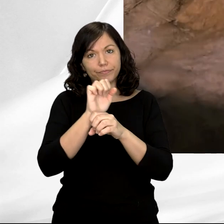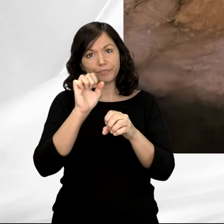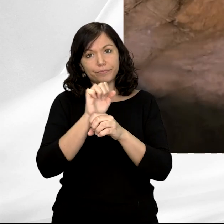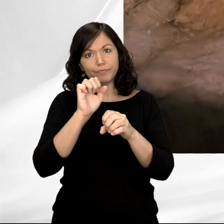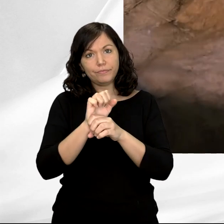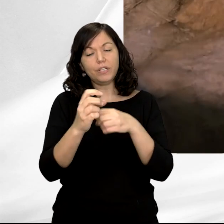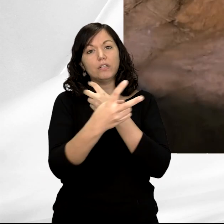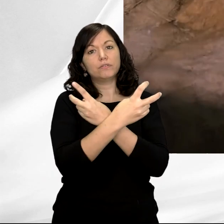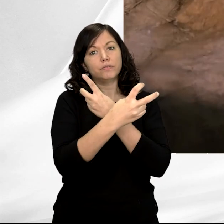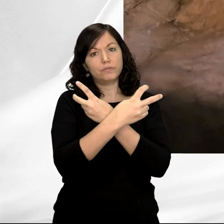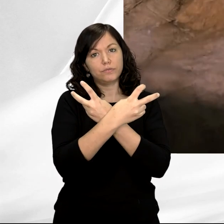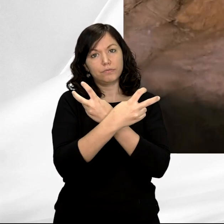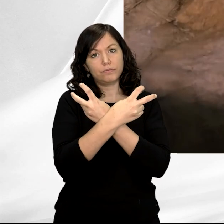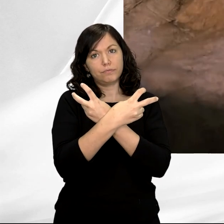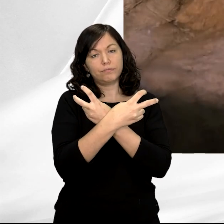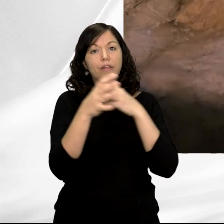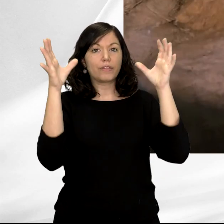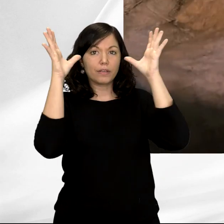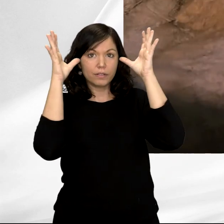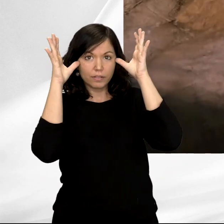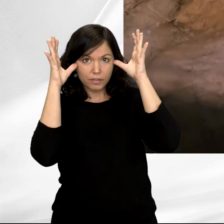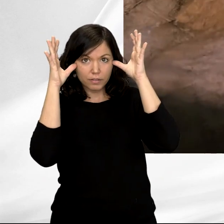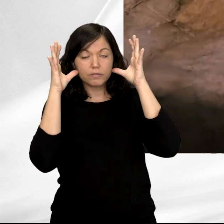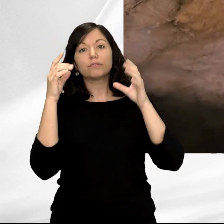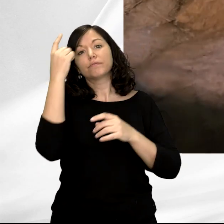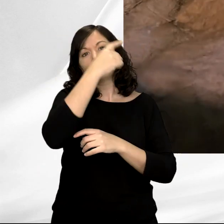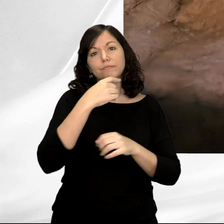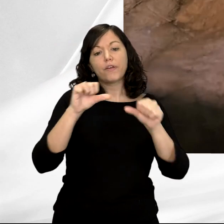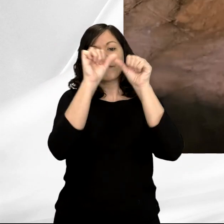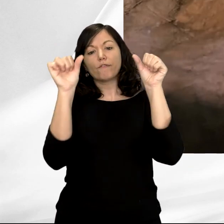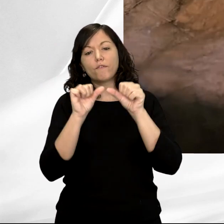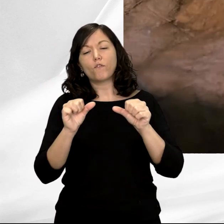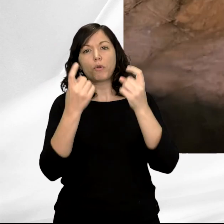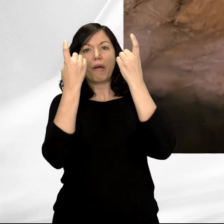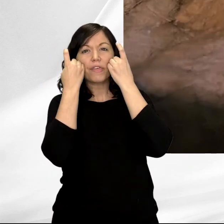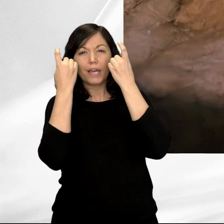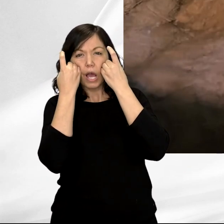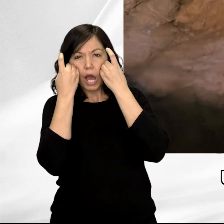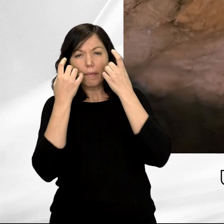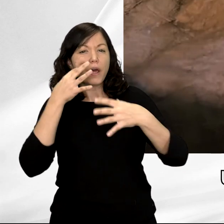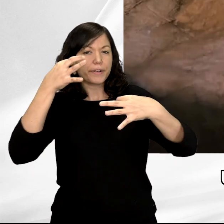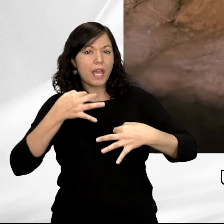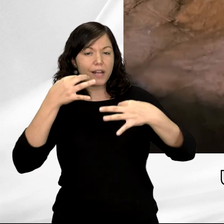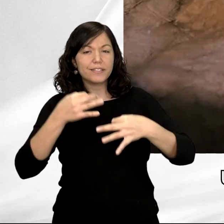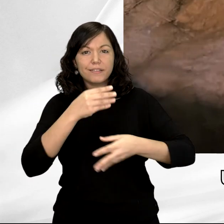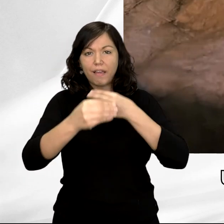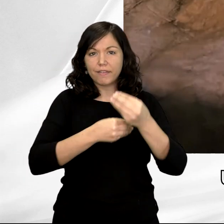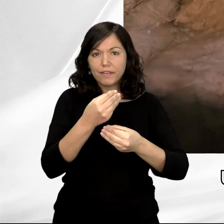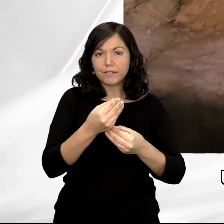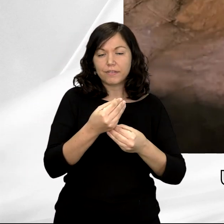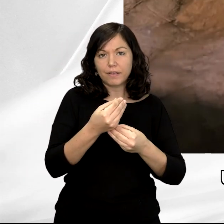una cornamenta de cérvido, en forma de cabeza de cabra, absolutamente realista, perforada, un elemento muy singular,